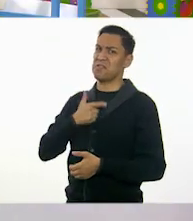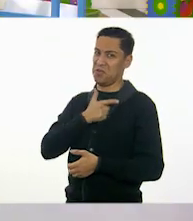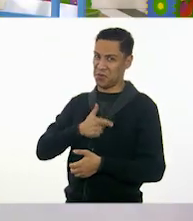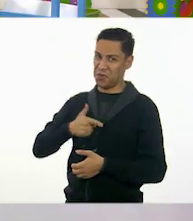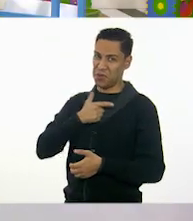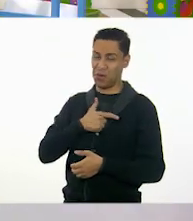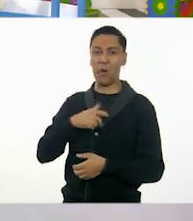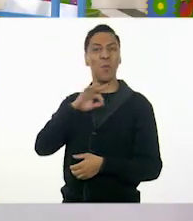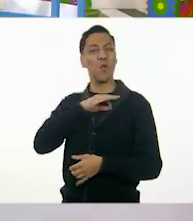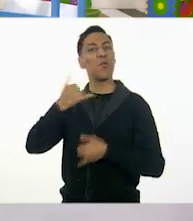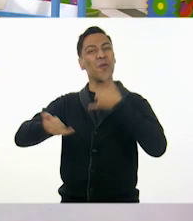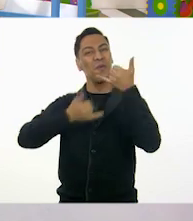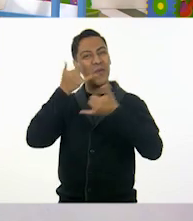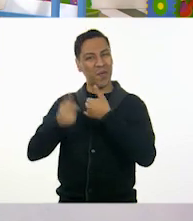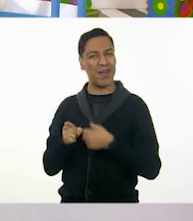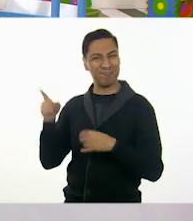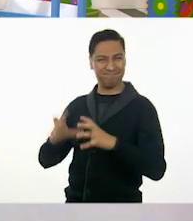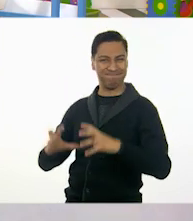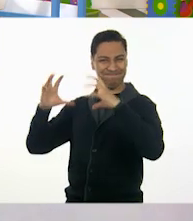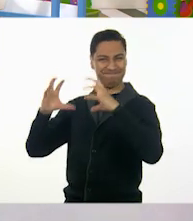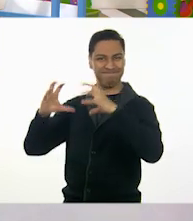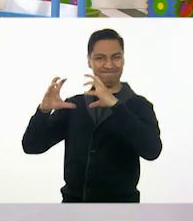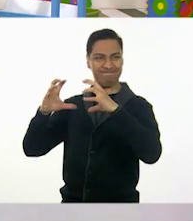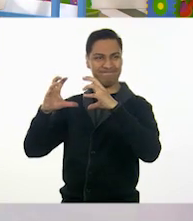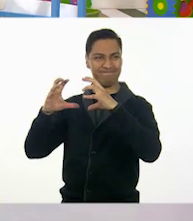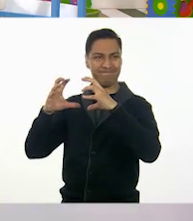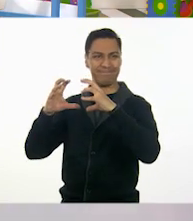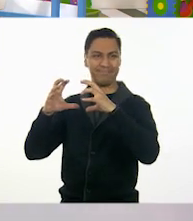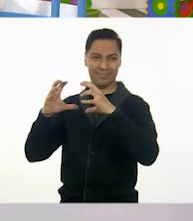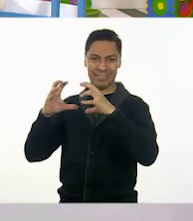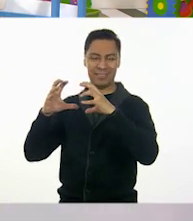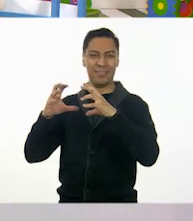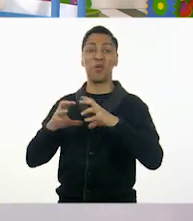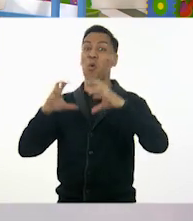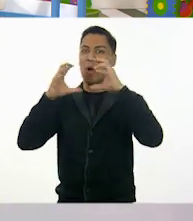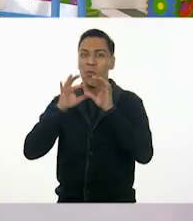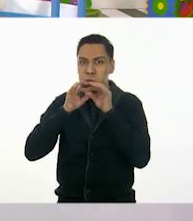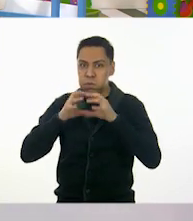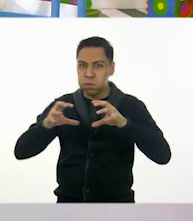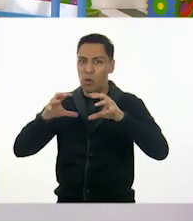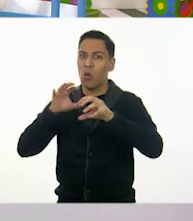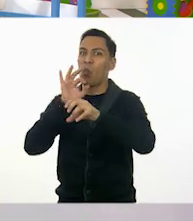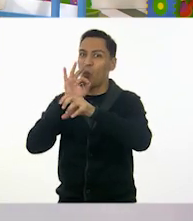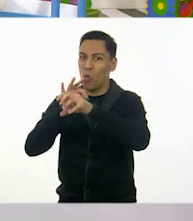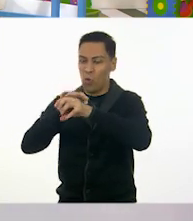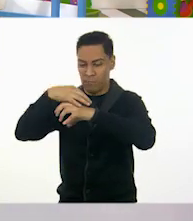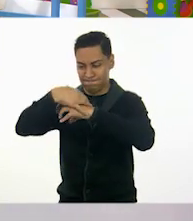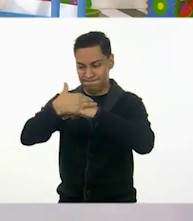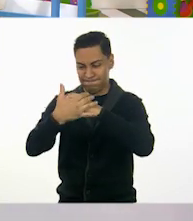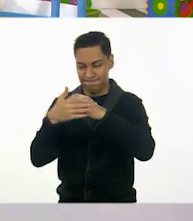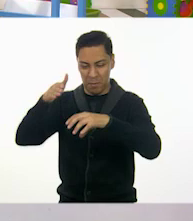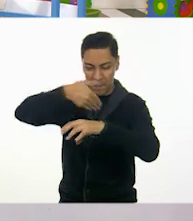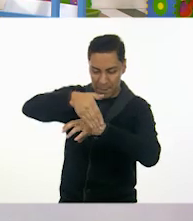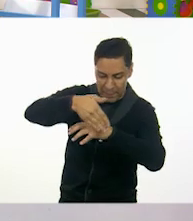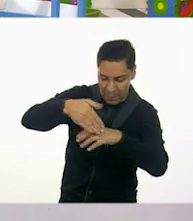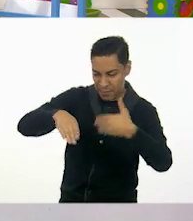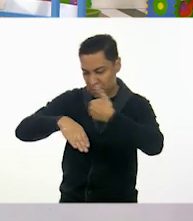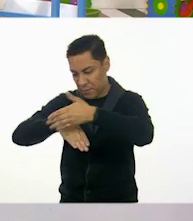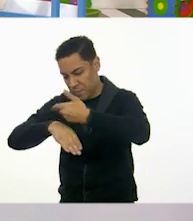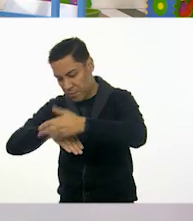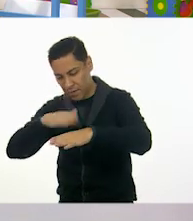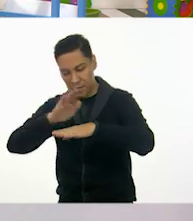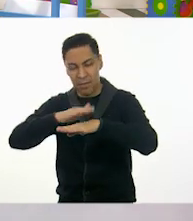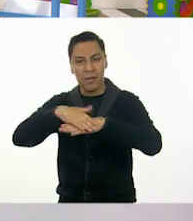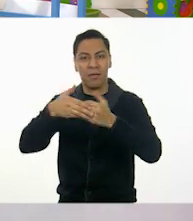además podemos jugar con él. ¡Oh, oh! Eso pasa con los globos. Por eso hay que protegerlo. Súper. Mira. Muy bien.